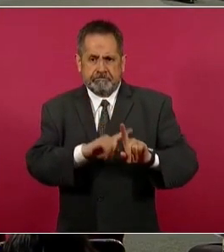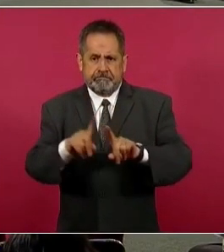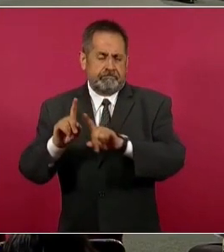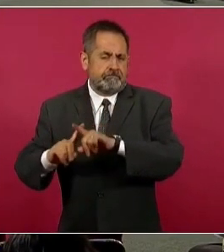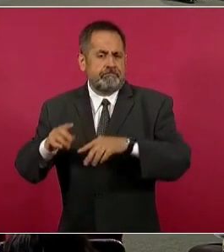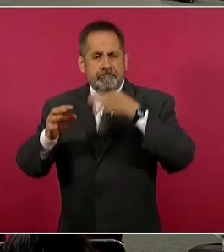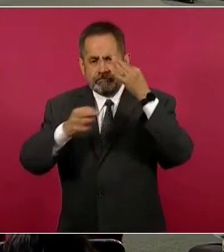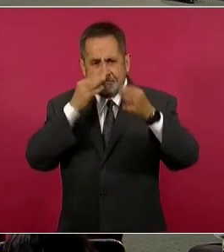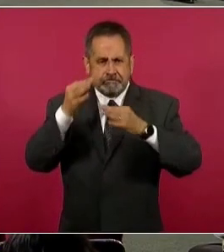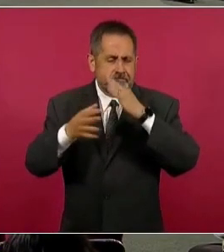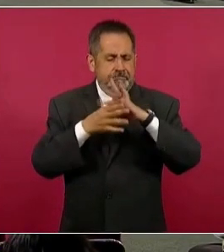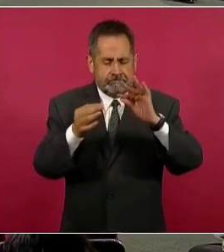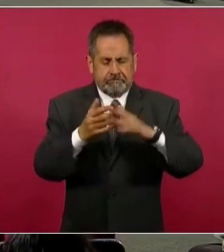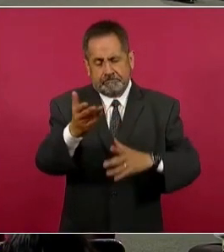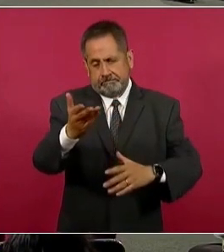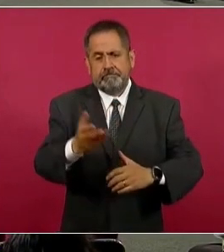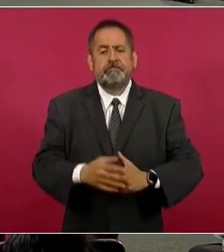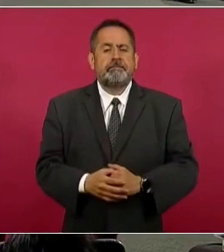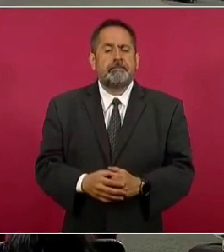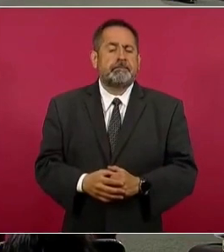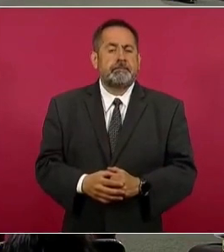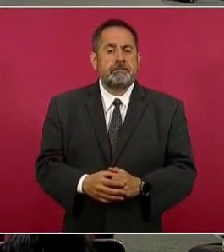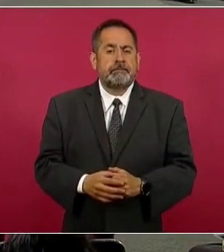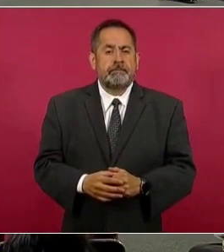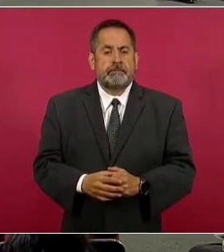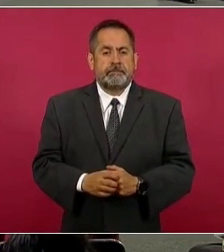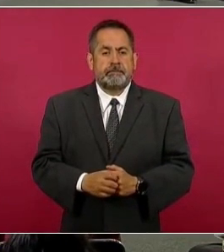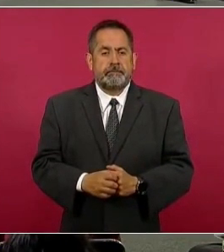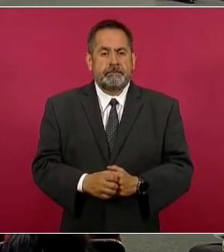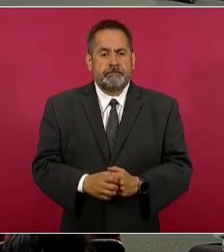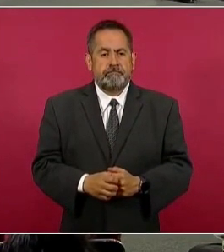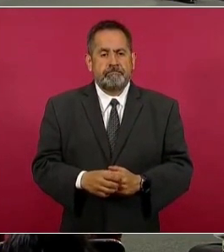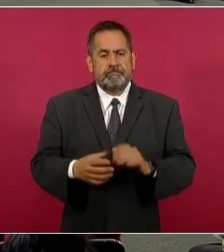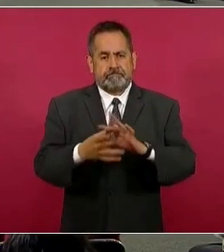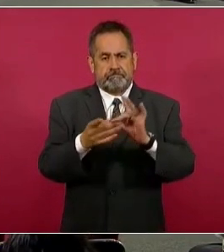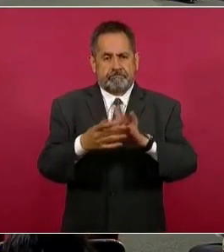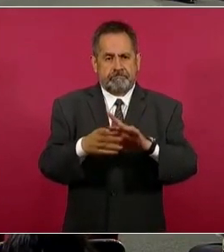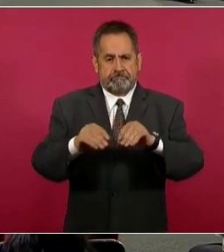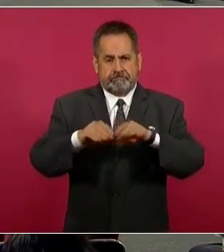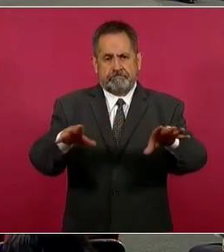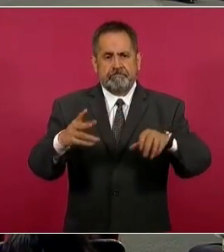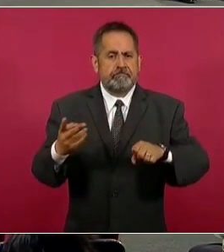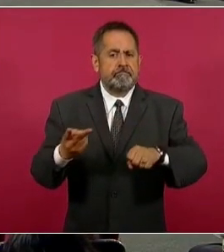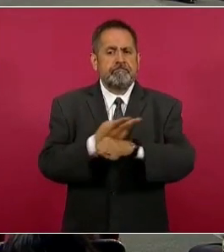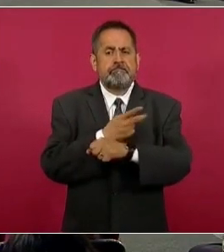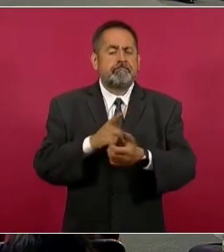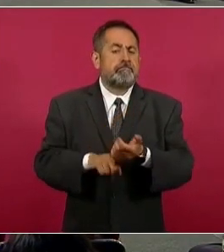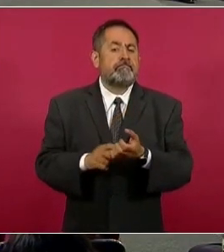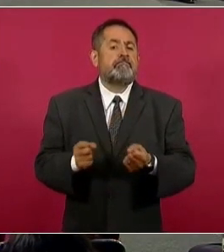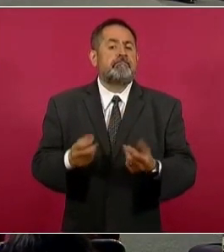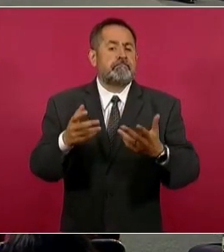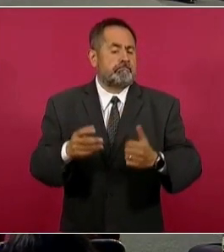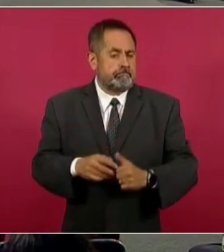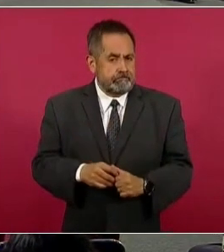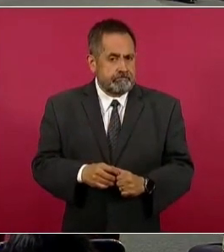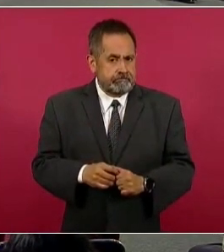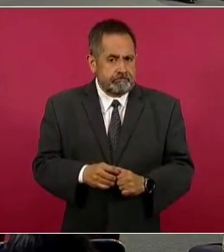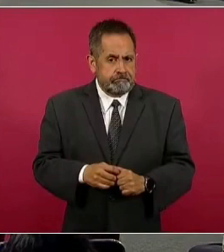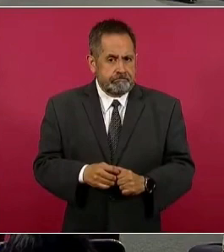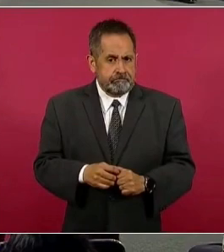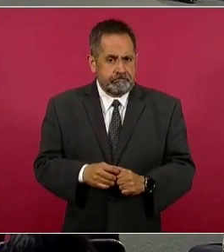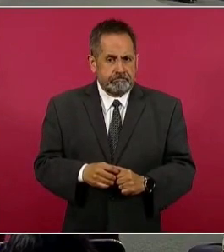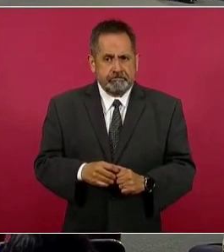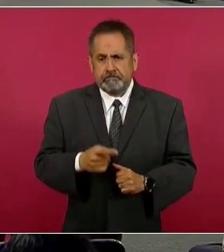medios de comunicación. Vamos a dar información acerca del ingreso de las